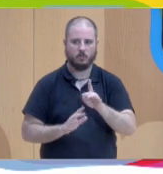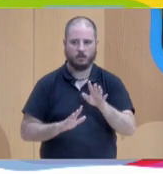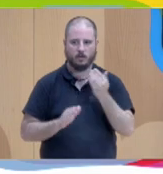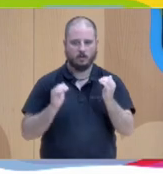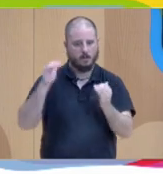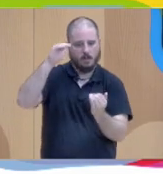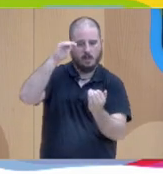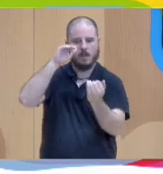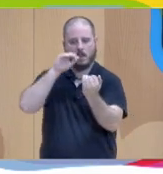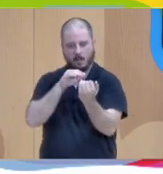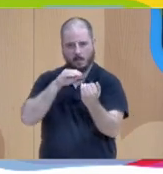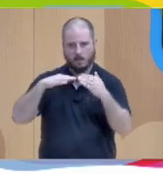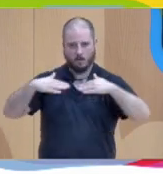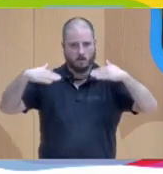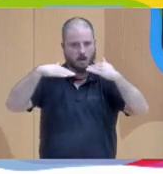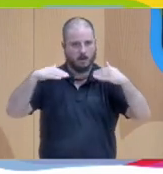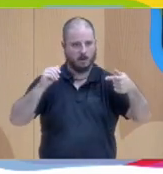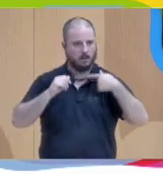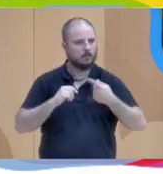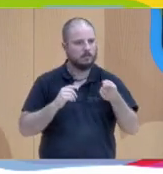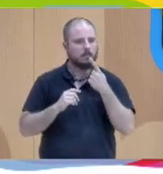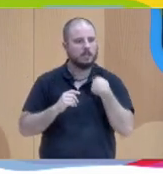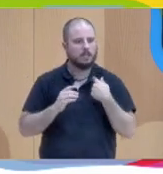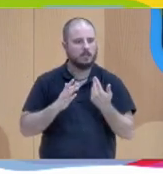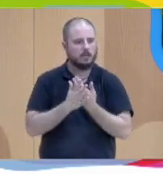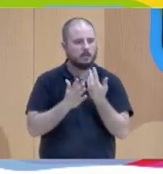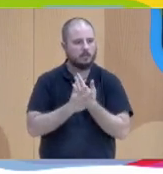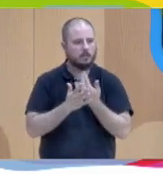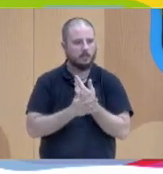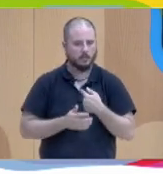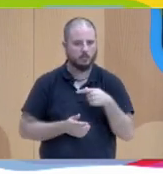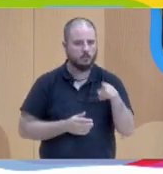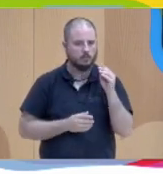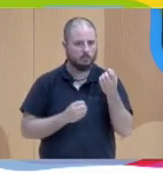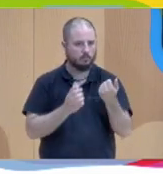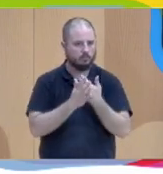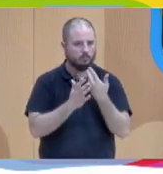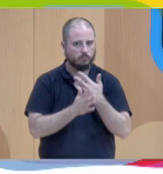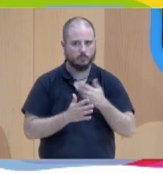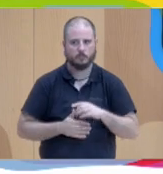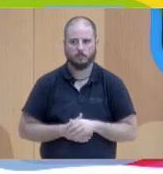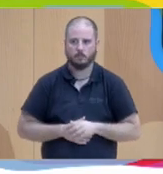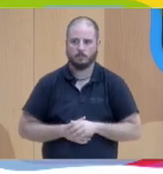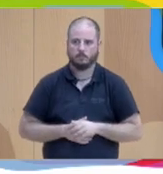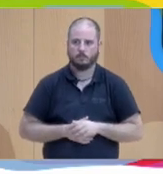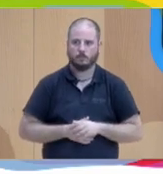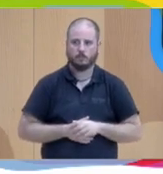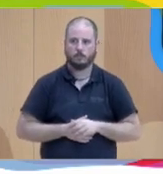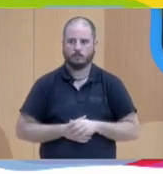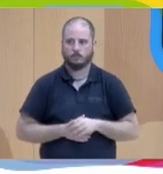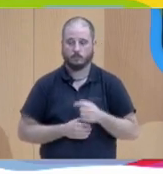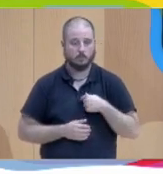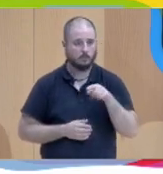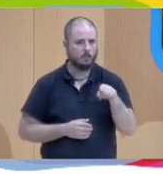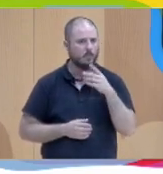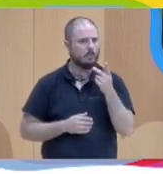cuéntame qué es lo que te pasa que no es lo que yo creo que te pasa sino es lo que tú me estás contando a mí y lo que te preocupa que